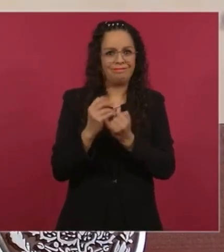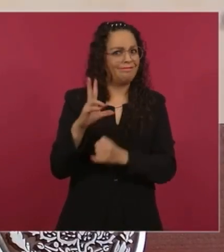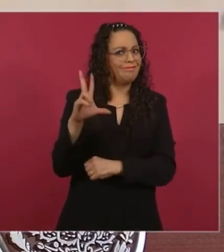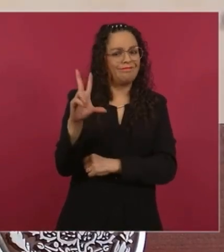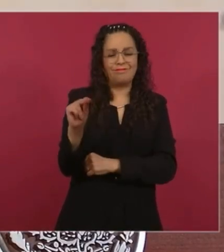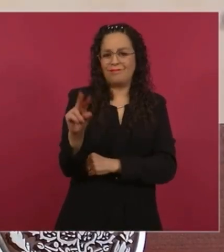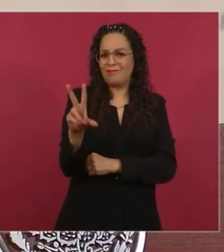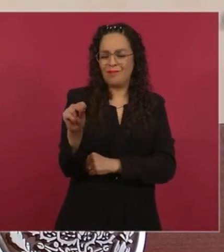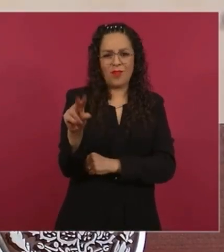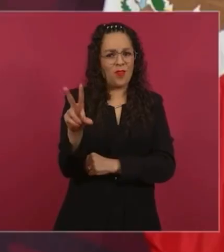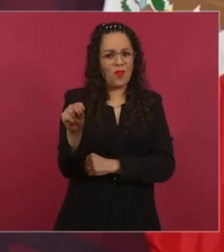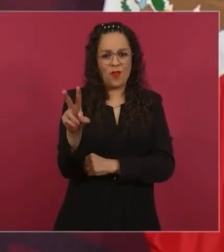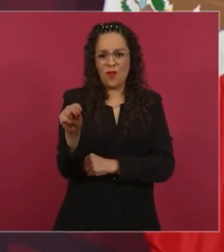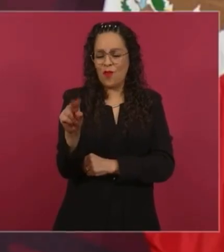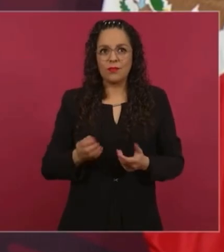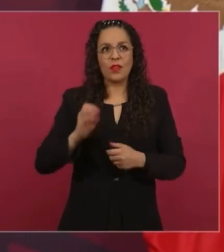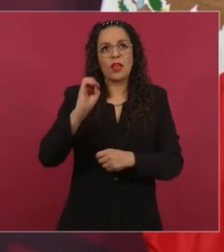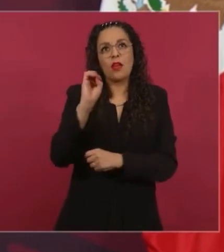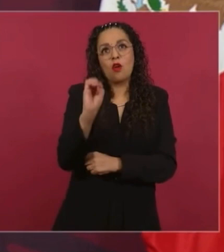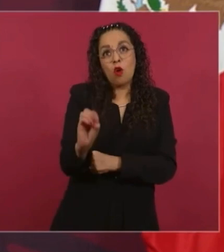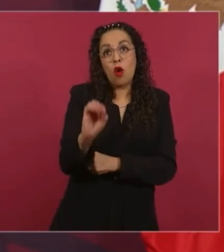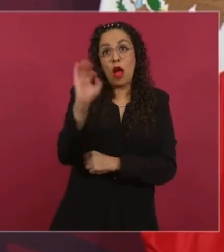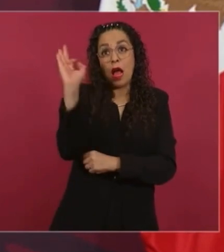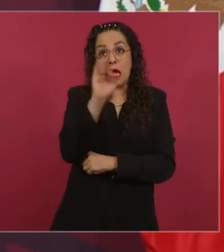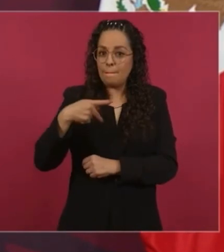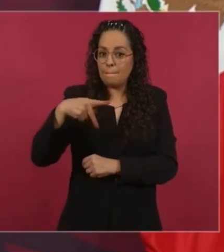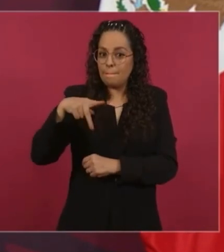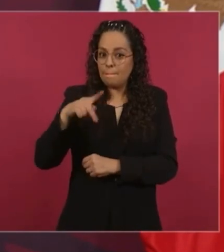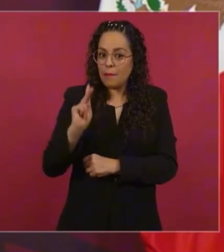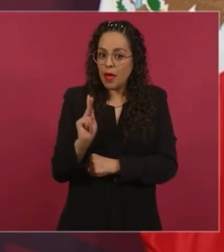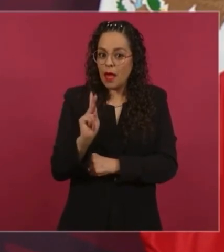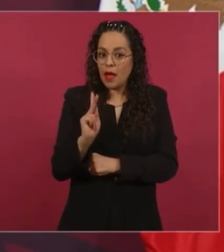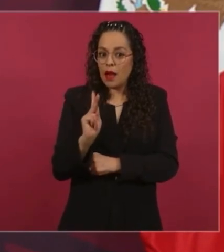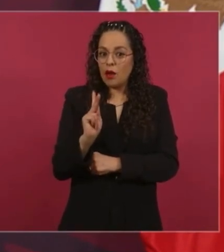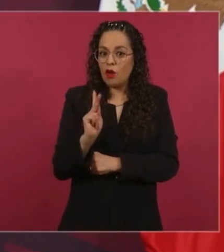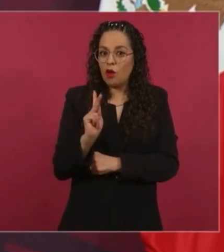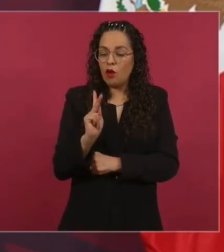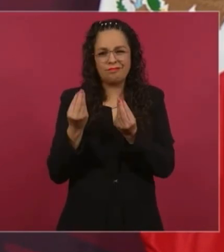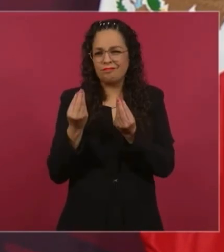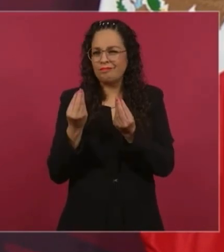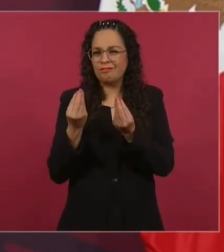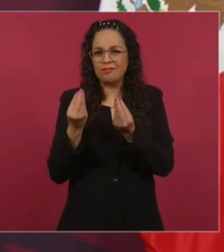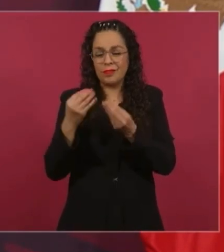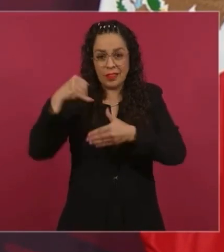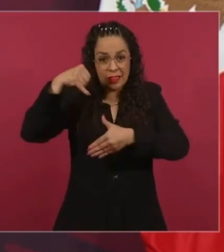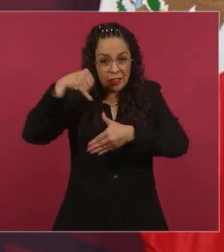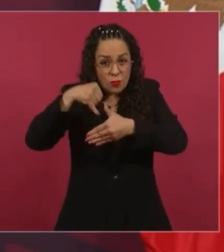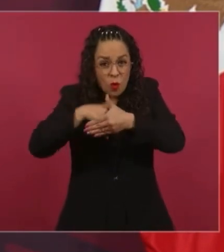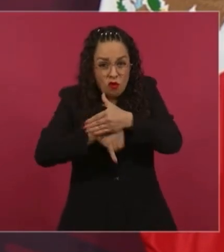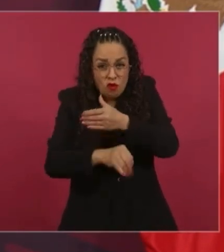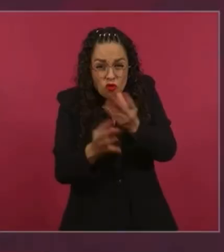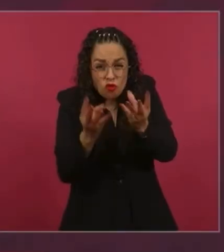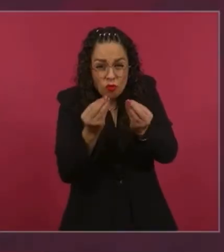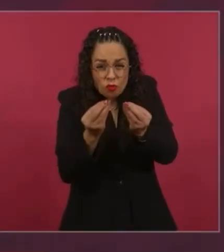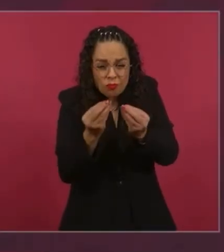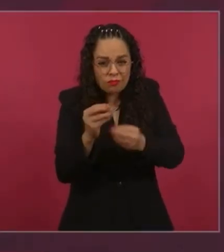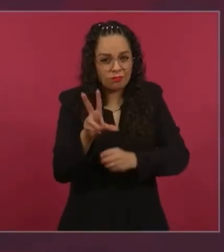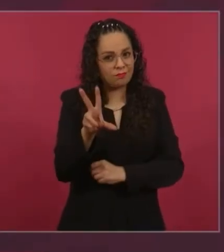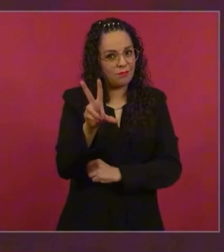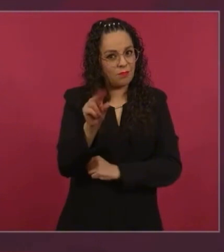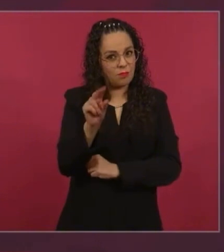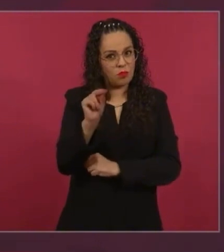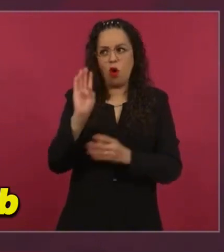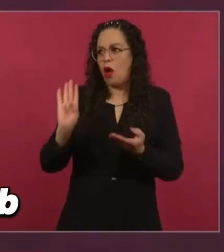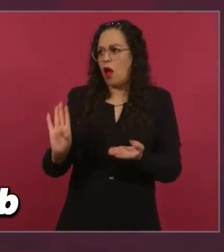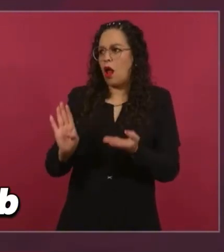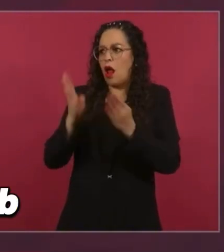tan extrema, tan profunda, tan grave. Sí hay corrupción en el